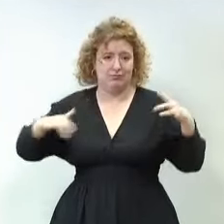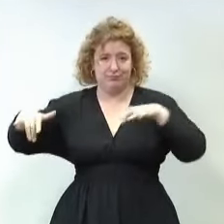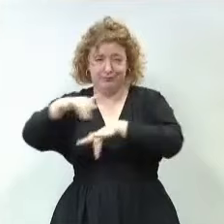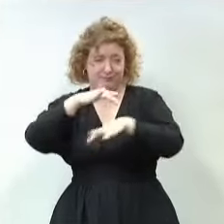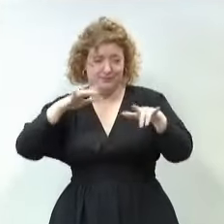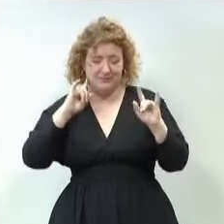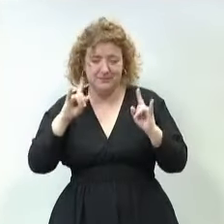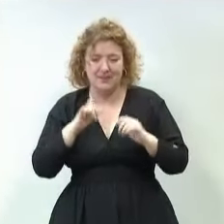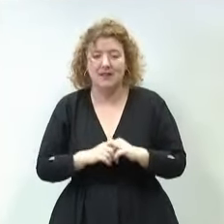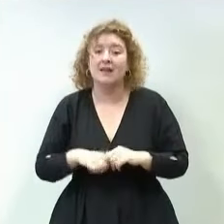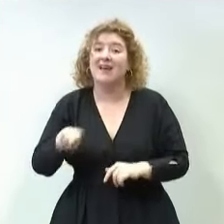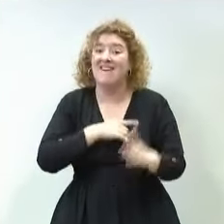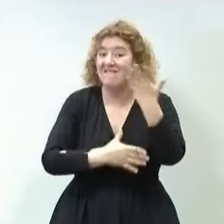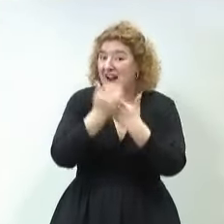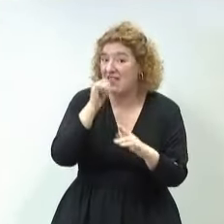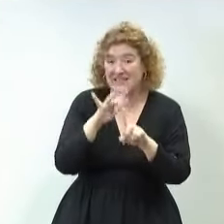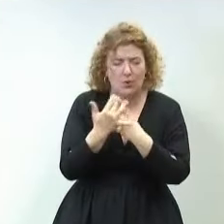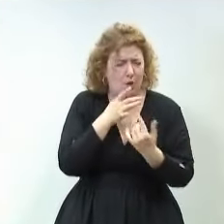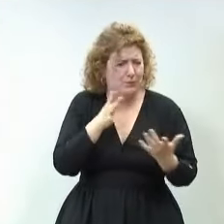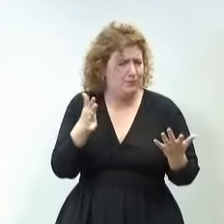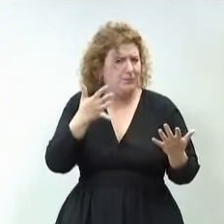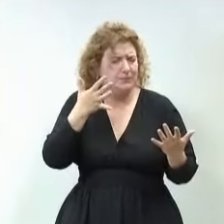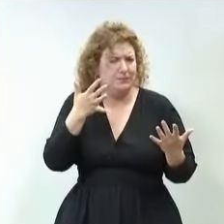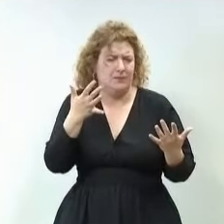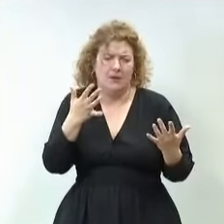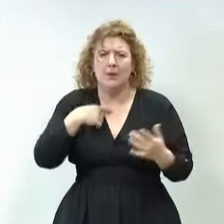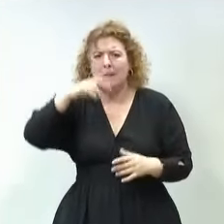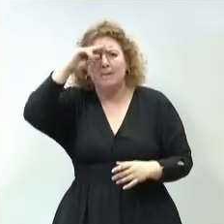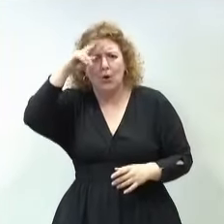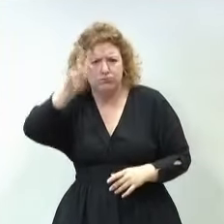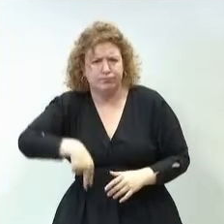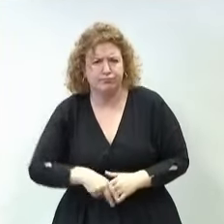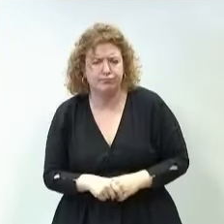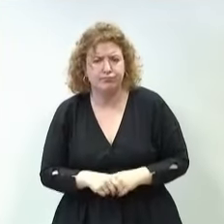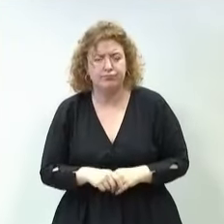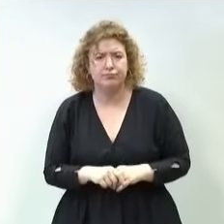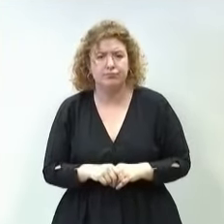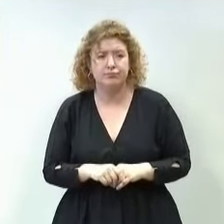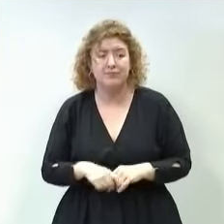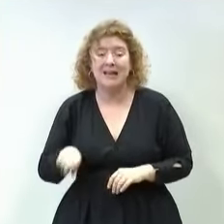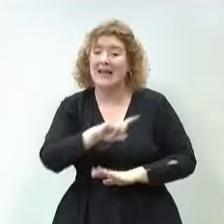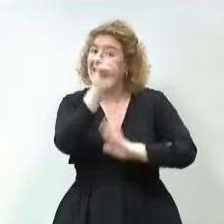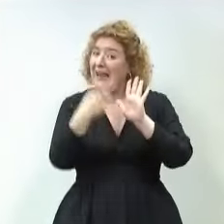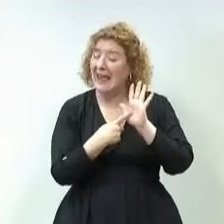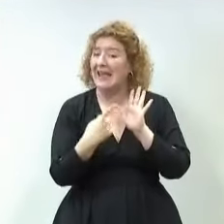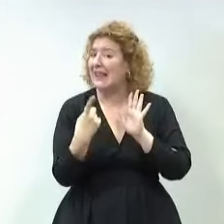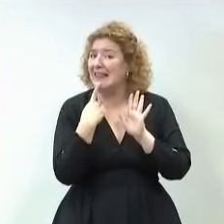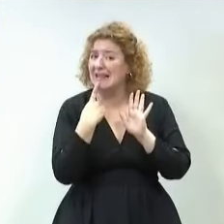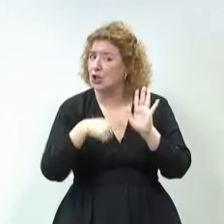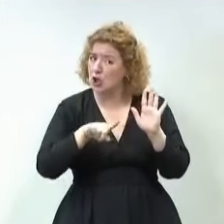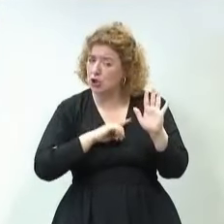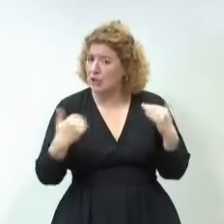es muy preocupante. Y, de hecho, lo que va a hacer este Gobierno siempre dentro de la ley es actuar con